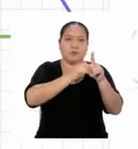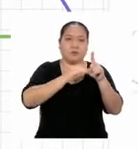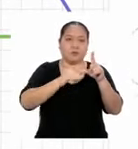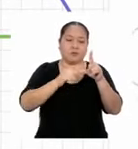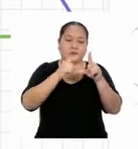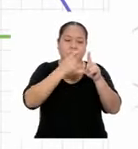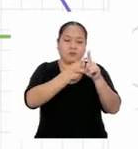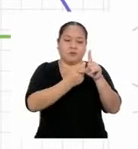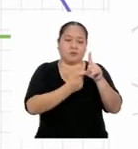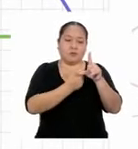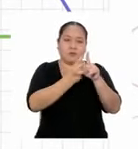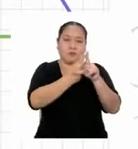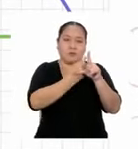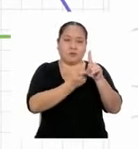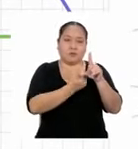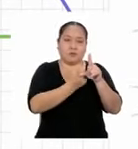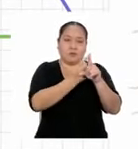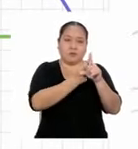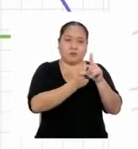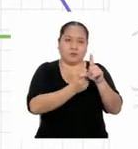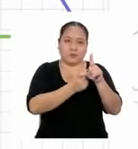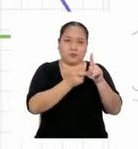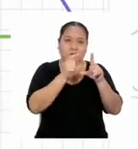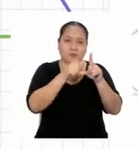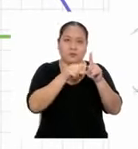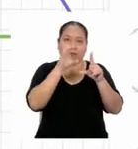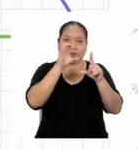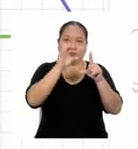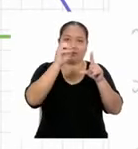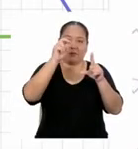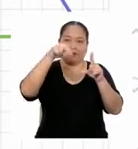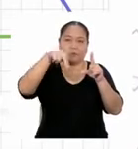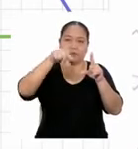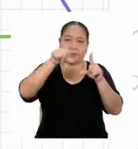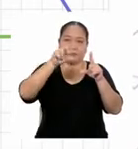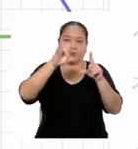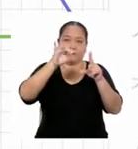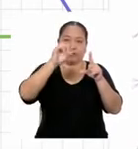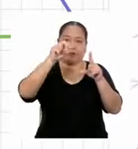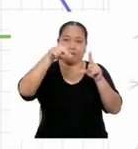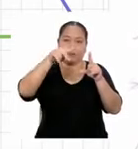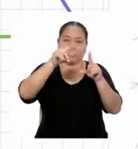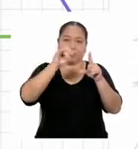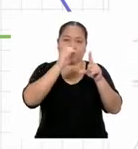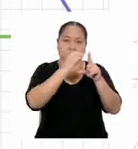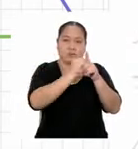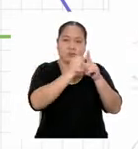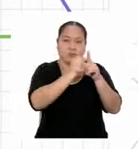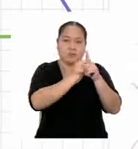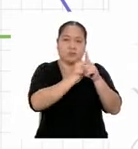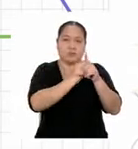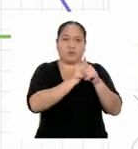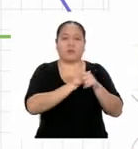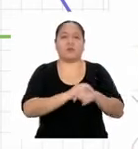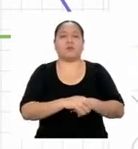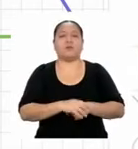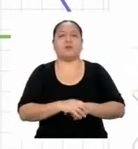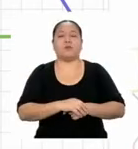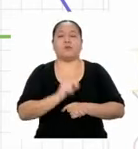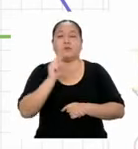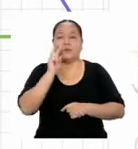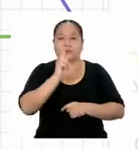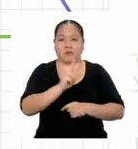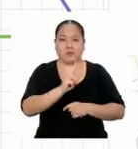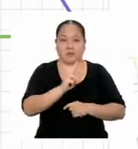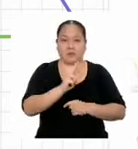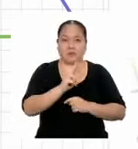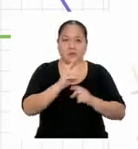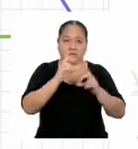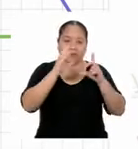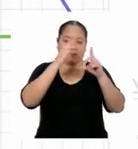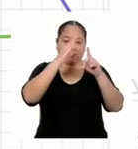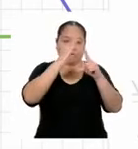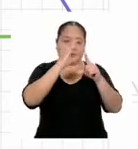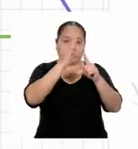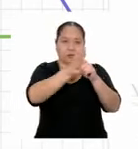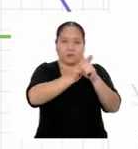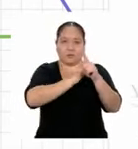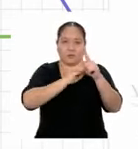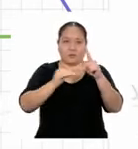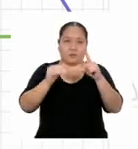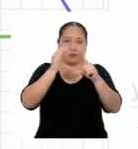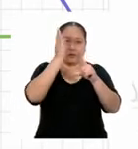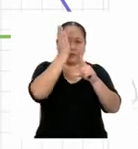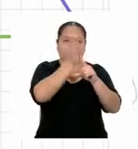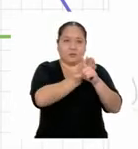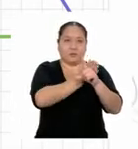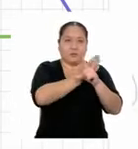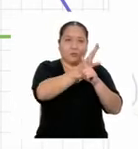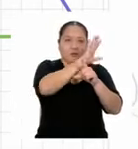entre estos dos lados es congruente. En este caso, tenemos las medidas de dos de los lados de estos triángulos